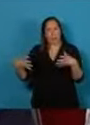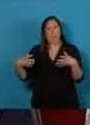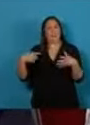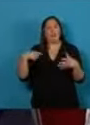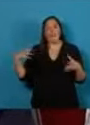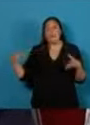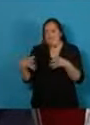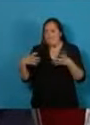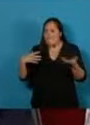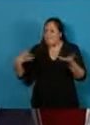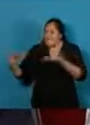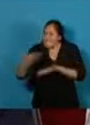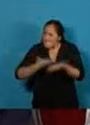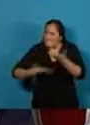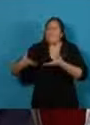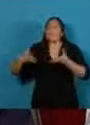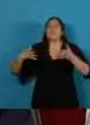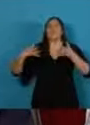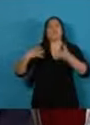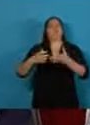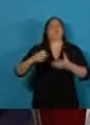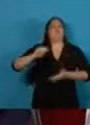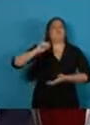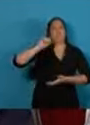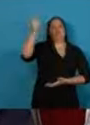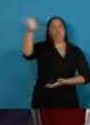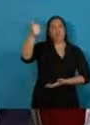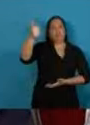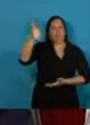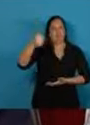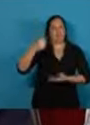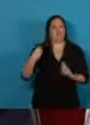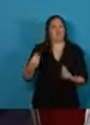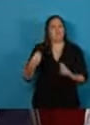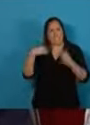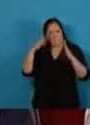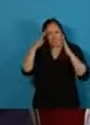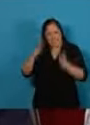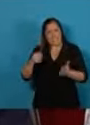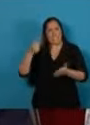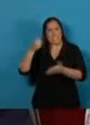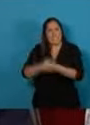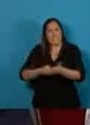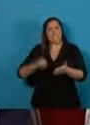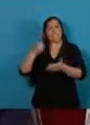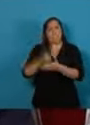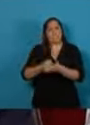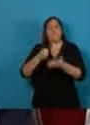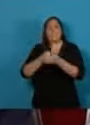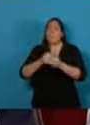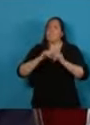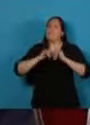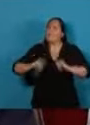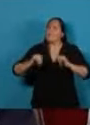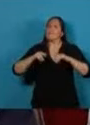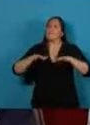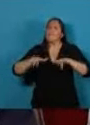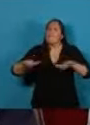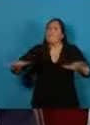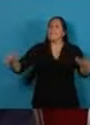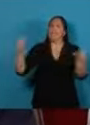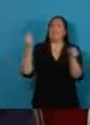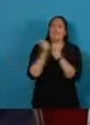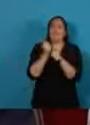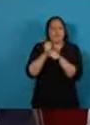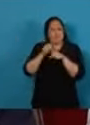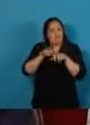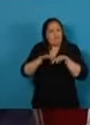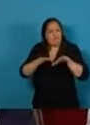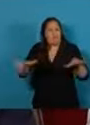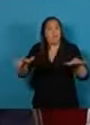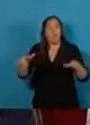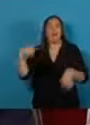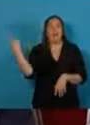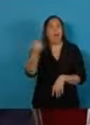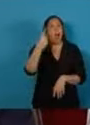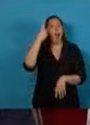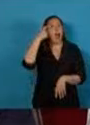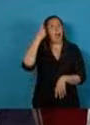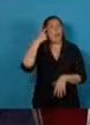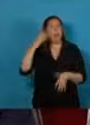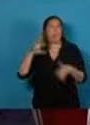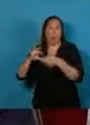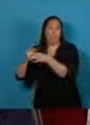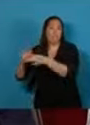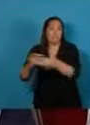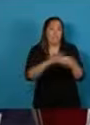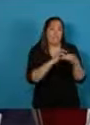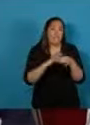victoria por la permanente dedicación y militancia todos aprendimos que unidos podemos